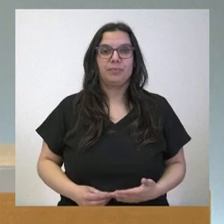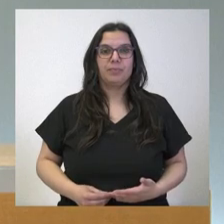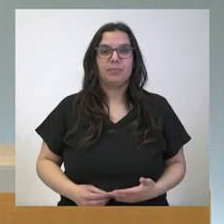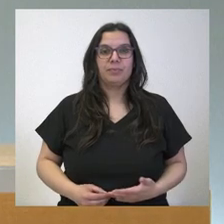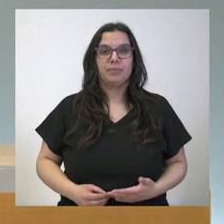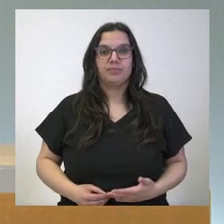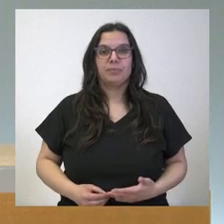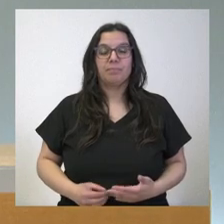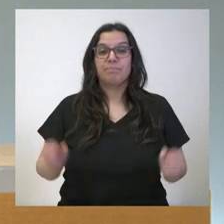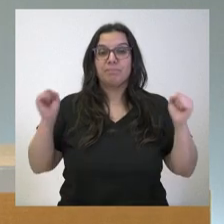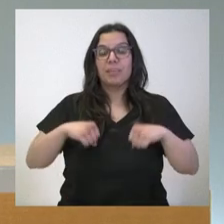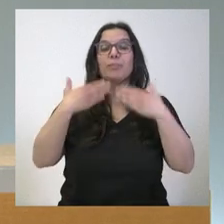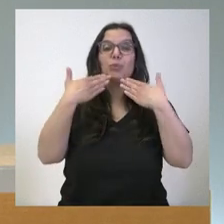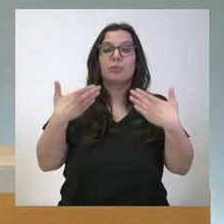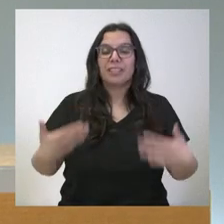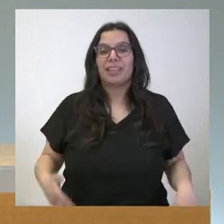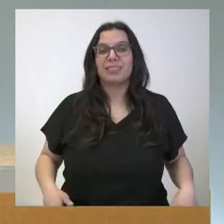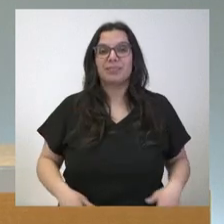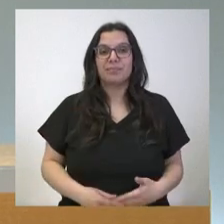Vale pues muchísimas gracias gracias